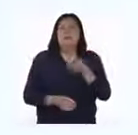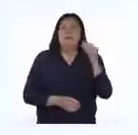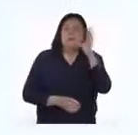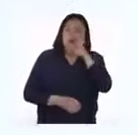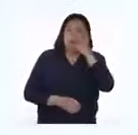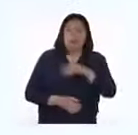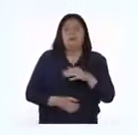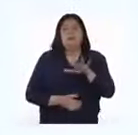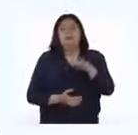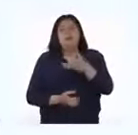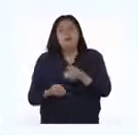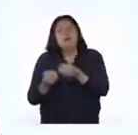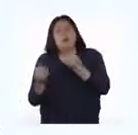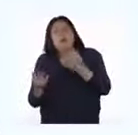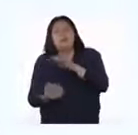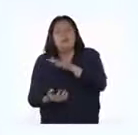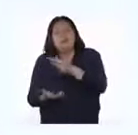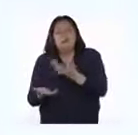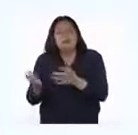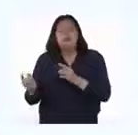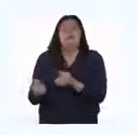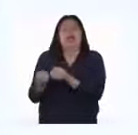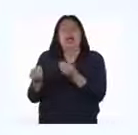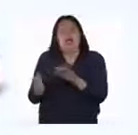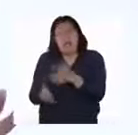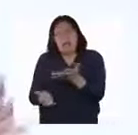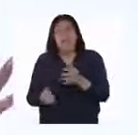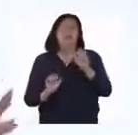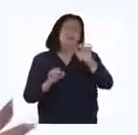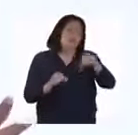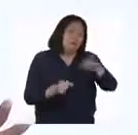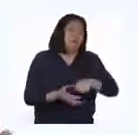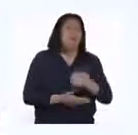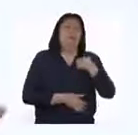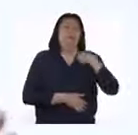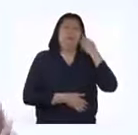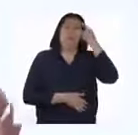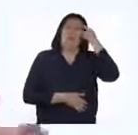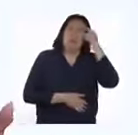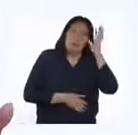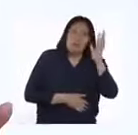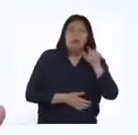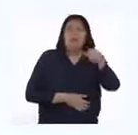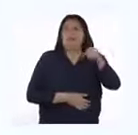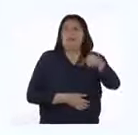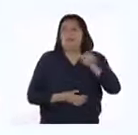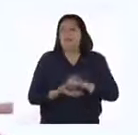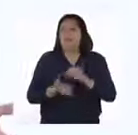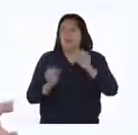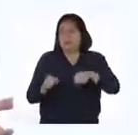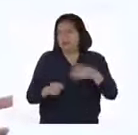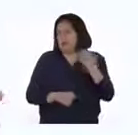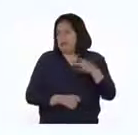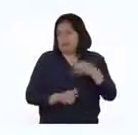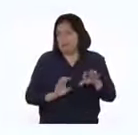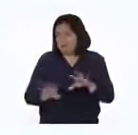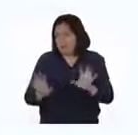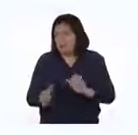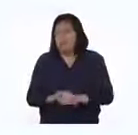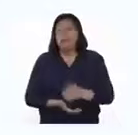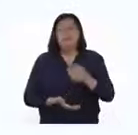buscamos una estimación. Acertaste. Podemos imaginar que esta relación se cumplirá siempre.